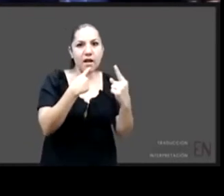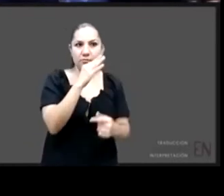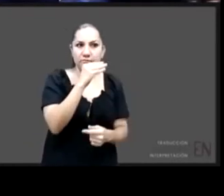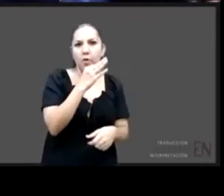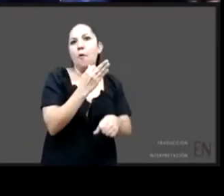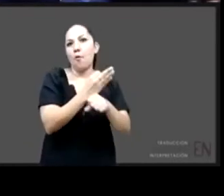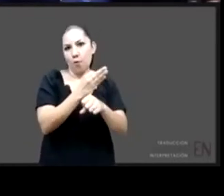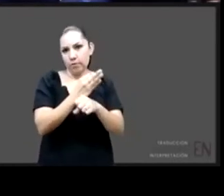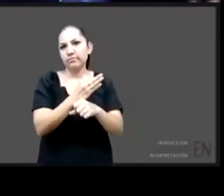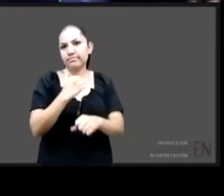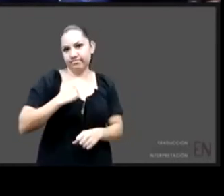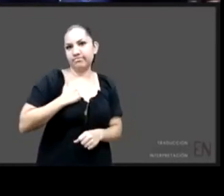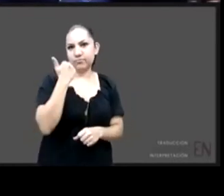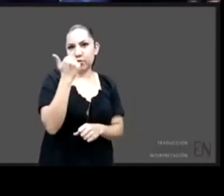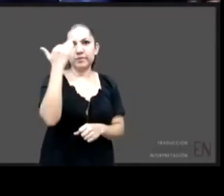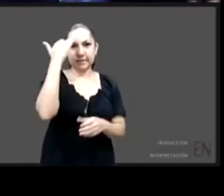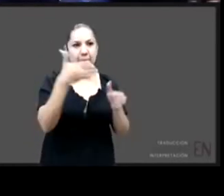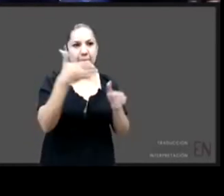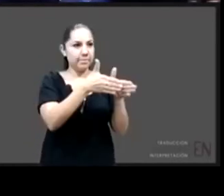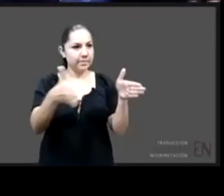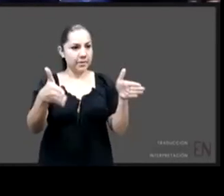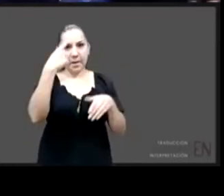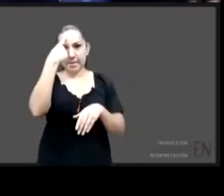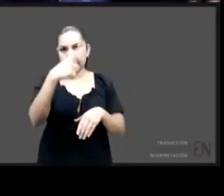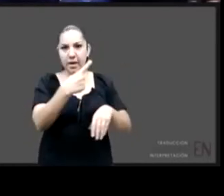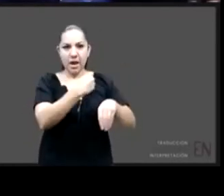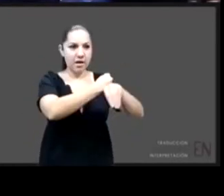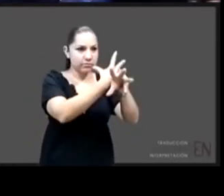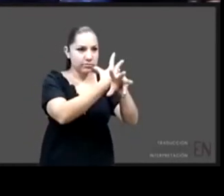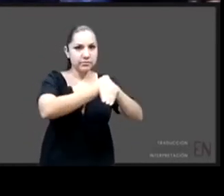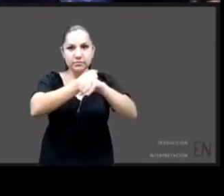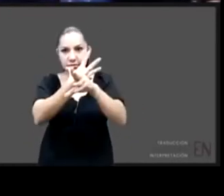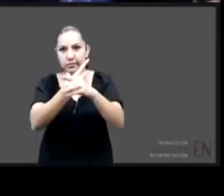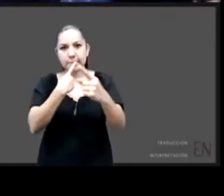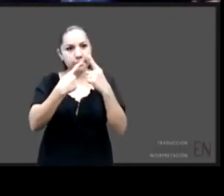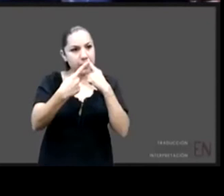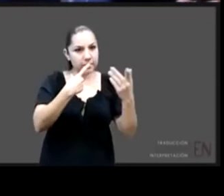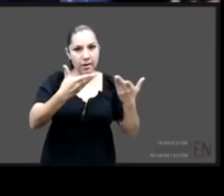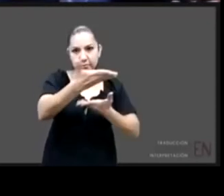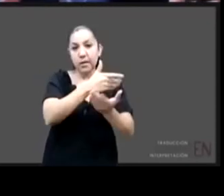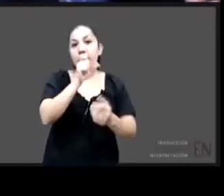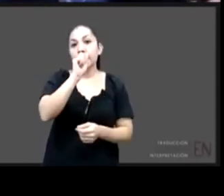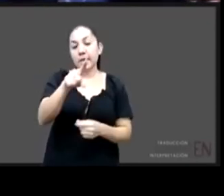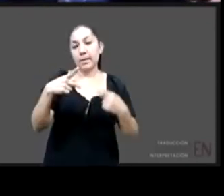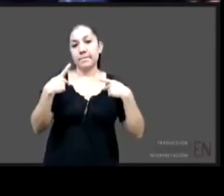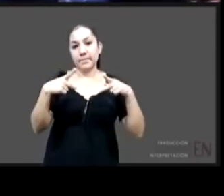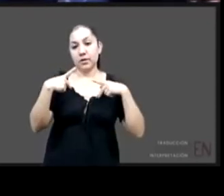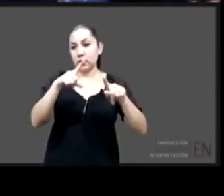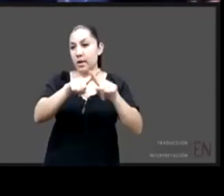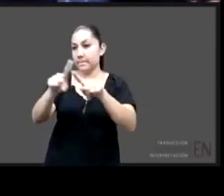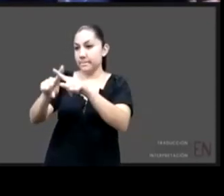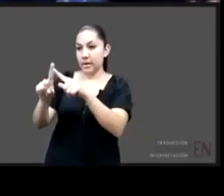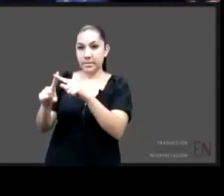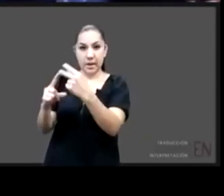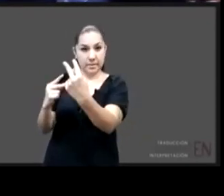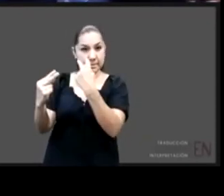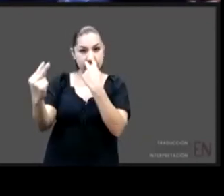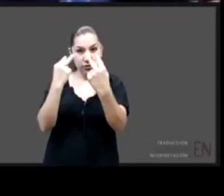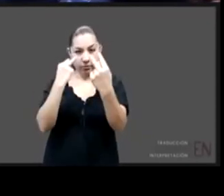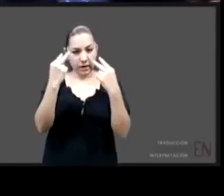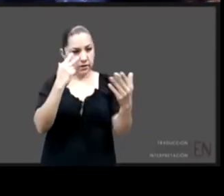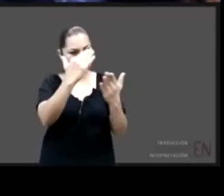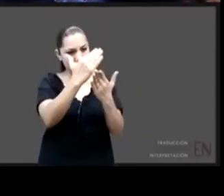quienes nos escuchan en estos conversaciones. Con las personas que están operando a veces programas